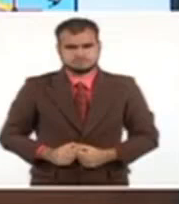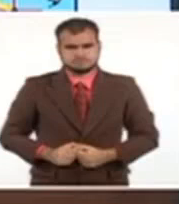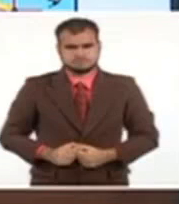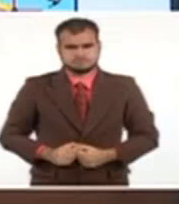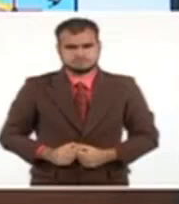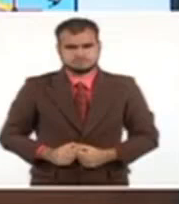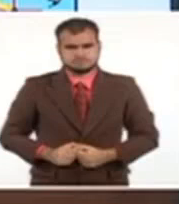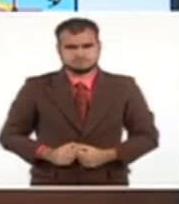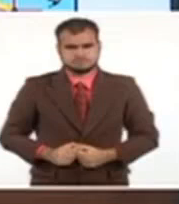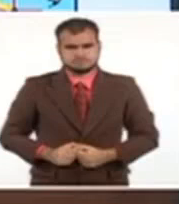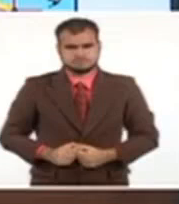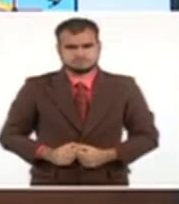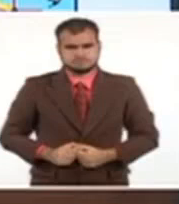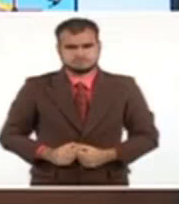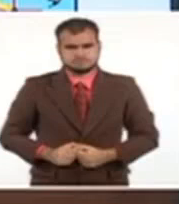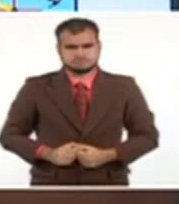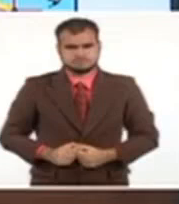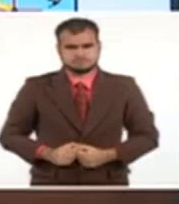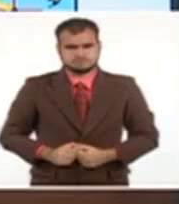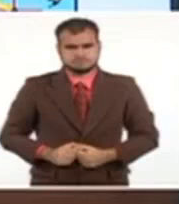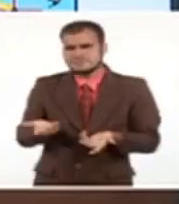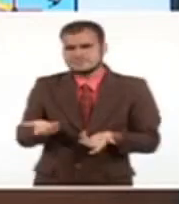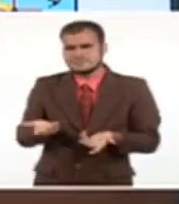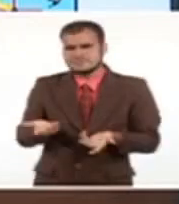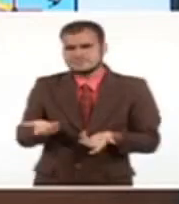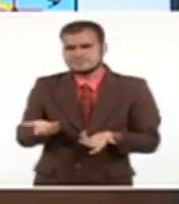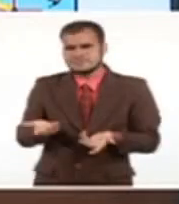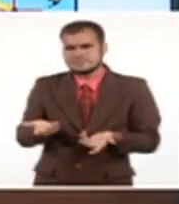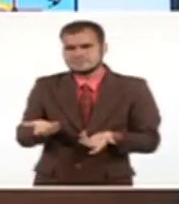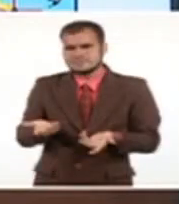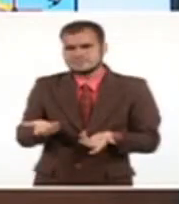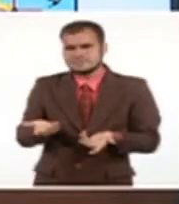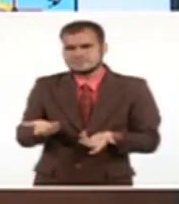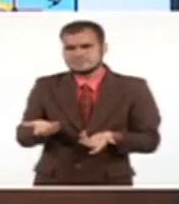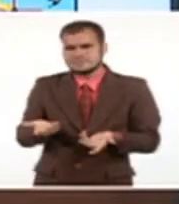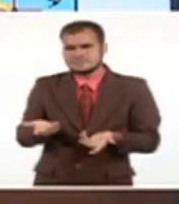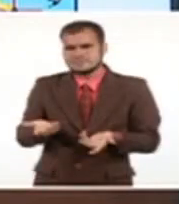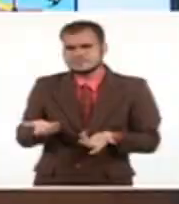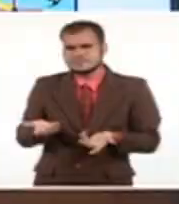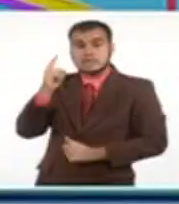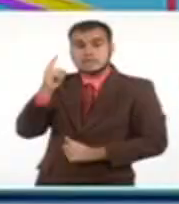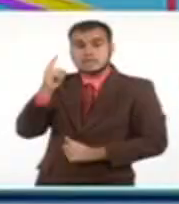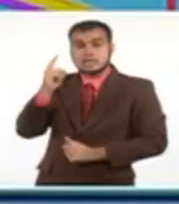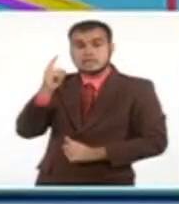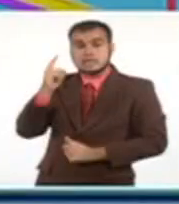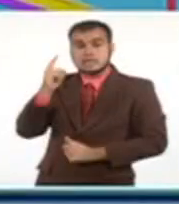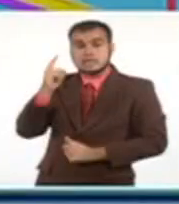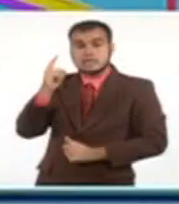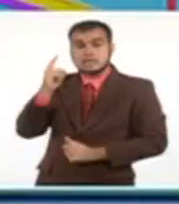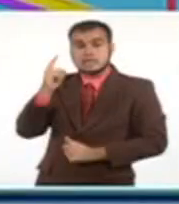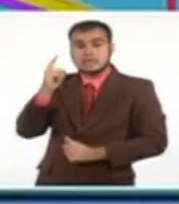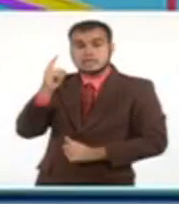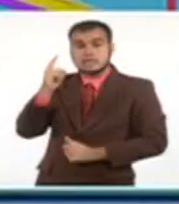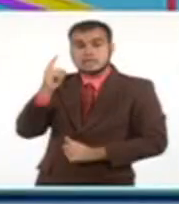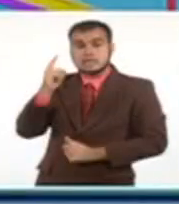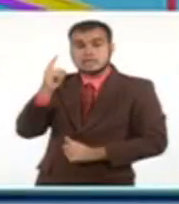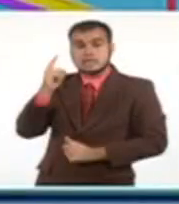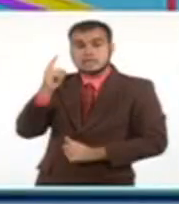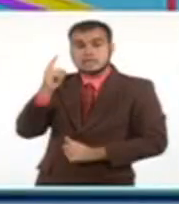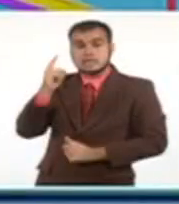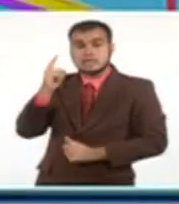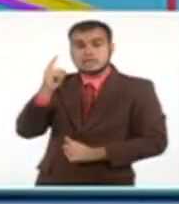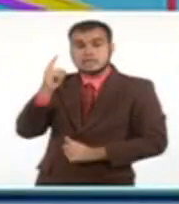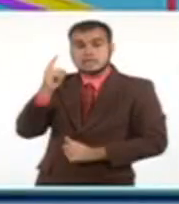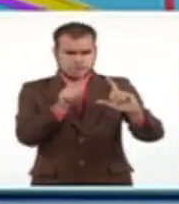Dan un conglomerado de modelos que son estas líneas que convergen bastante bien en un área que va